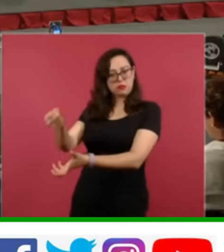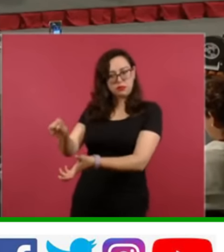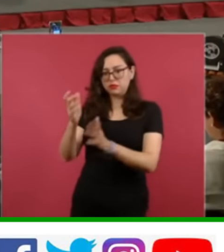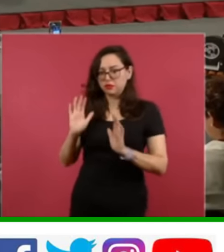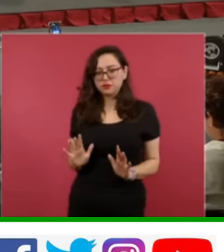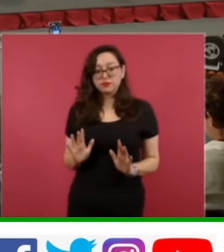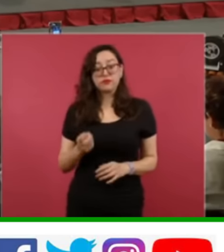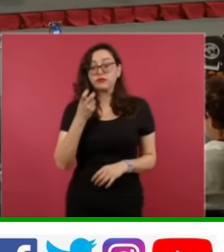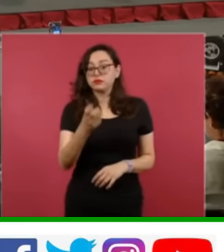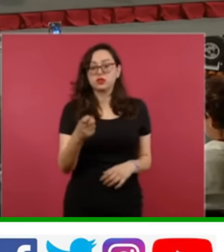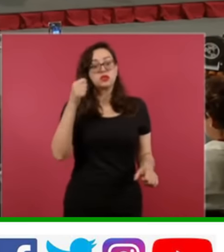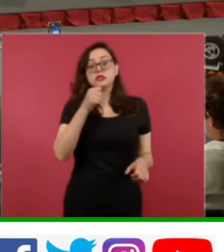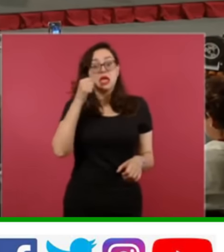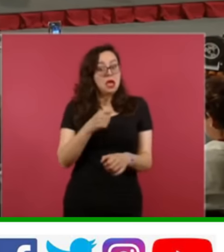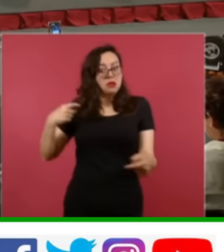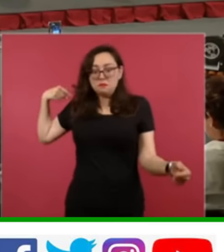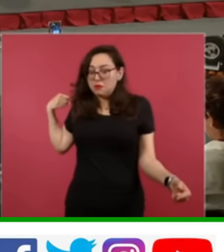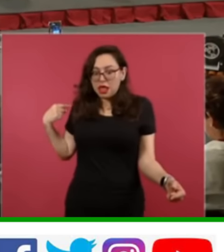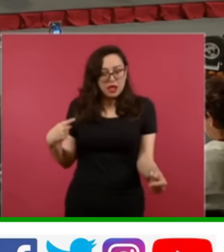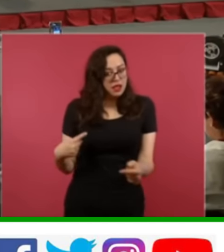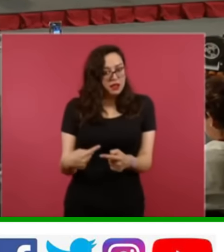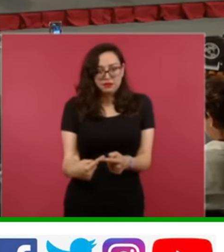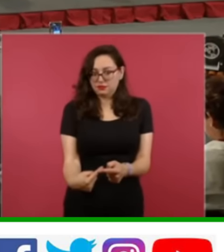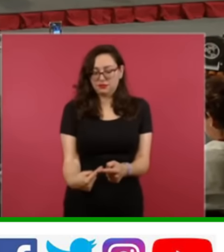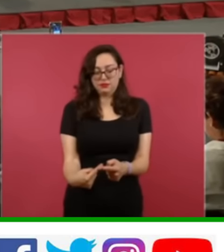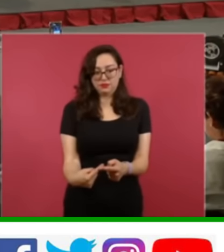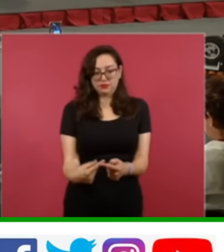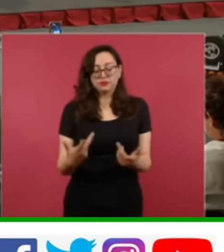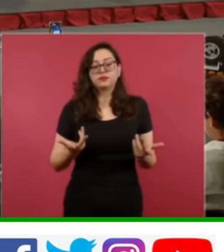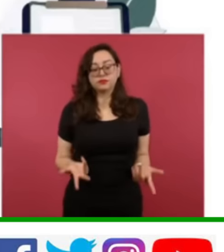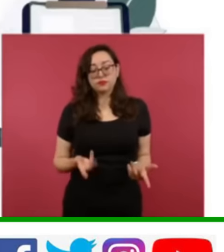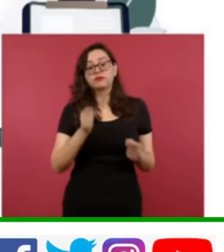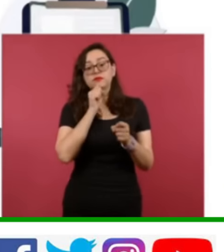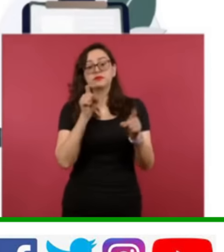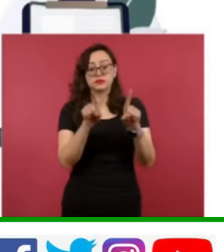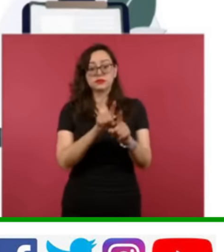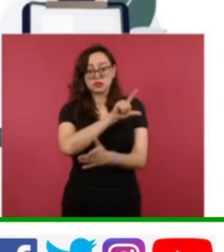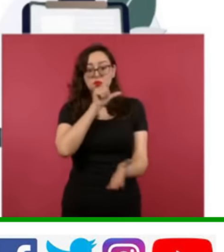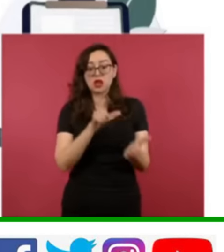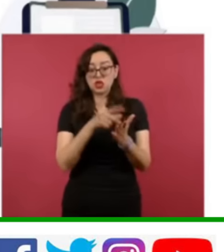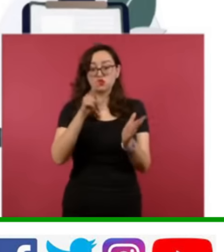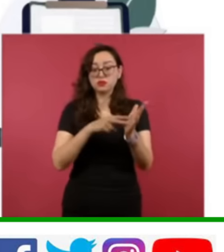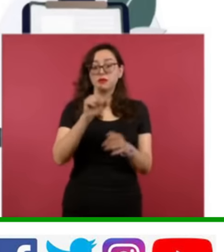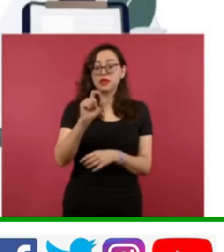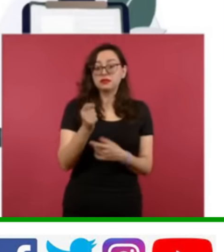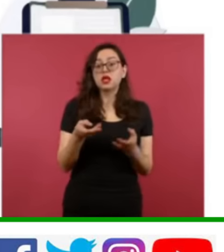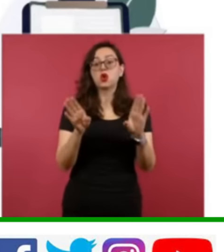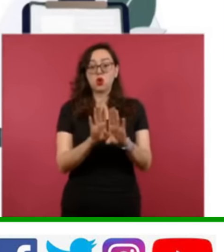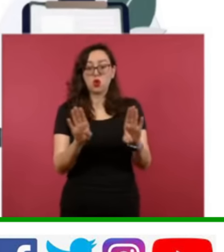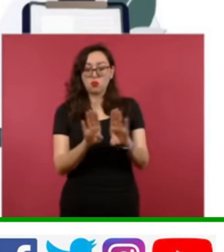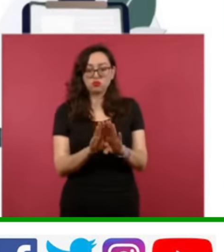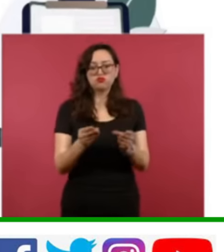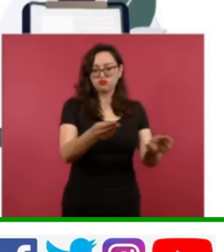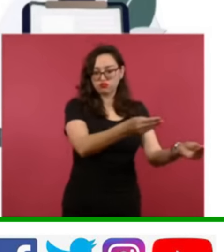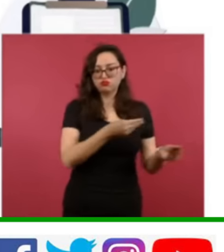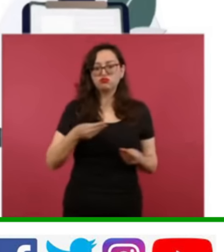la otra es que el mecanismo que se estableció en la Reforma del 2020 implicaba un traspaso importante. La siguiente.